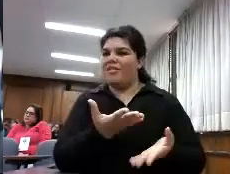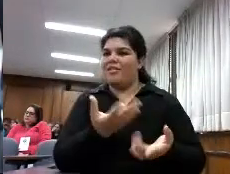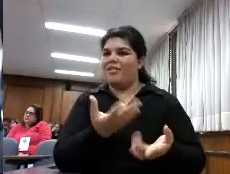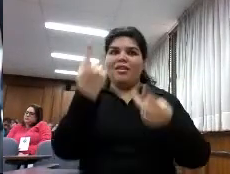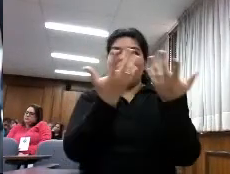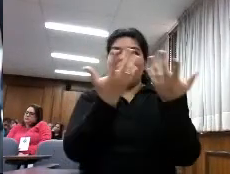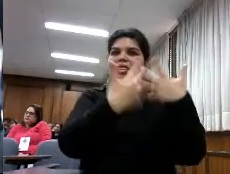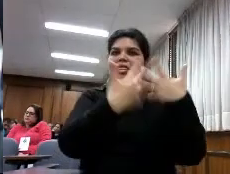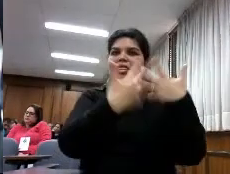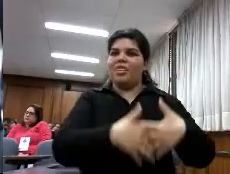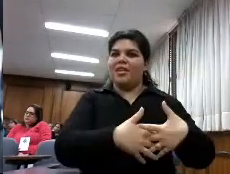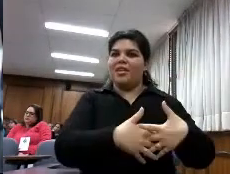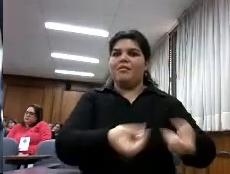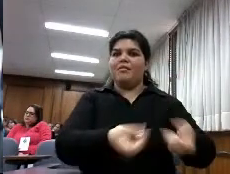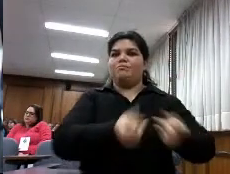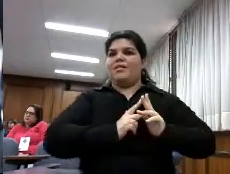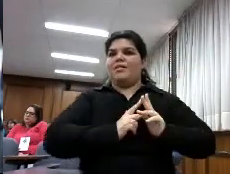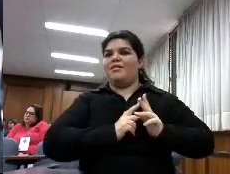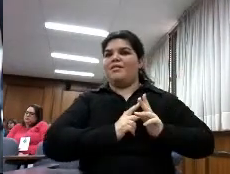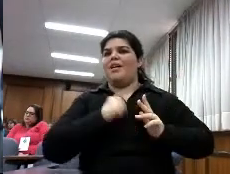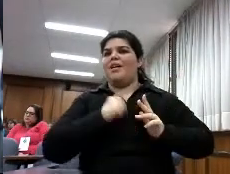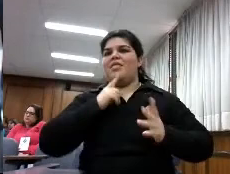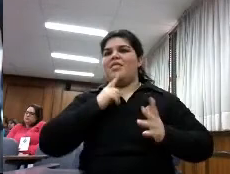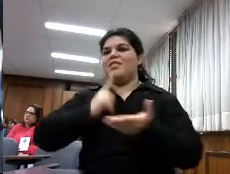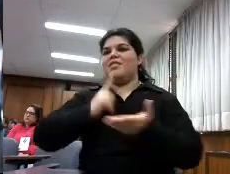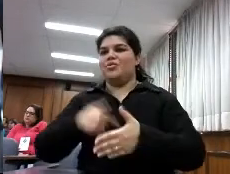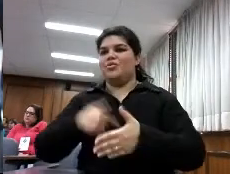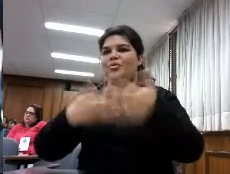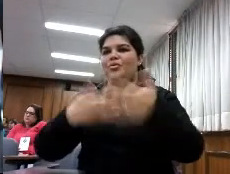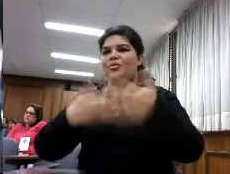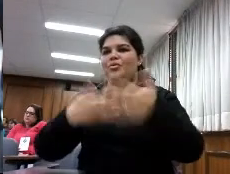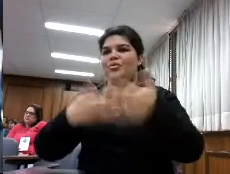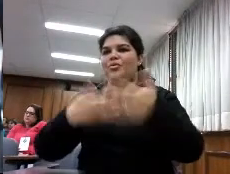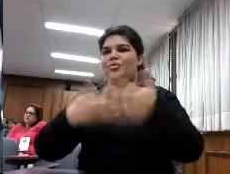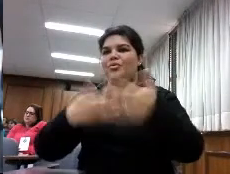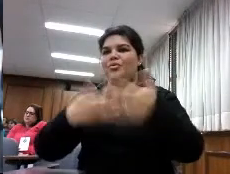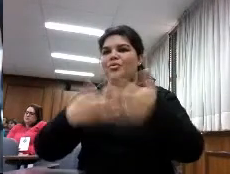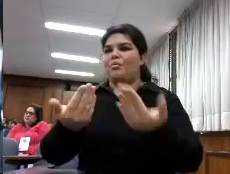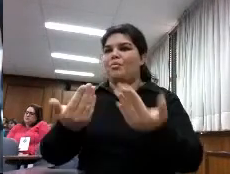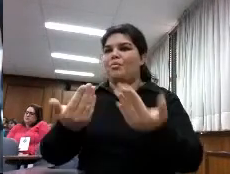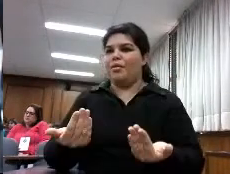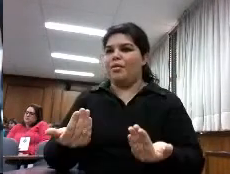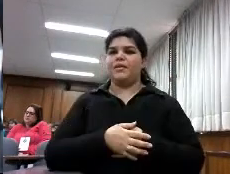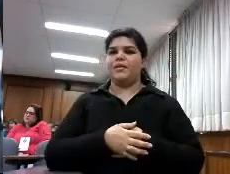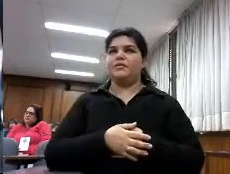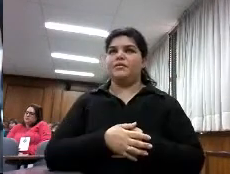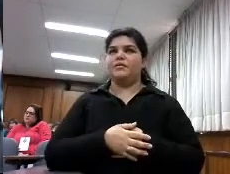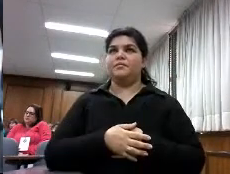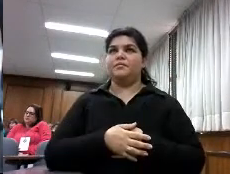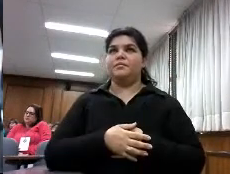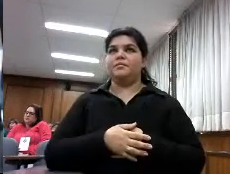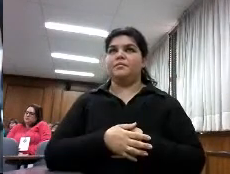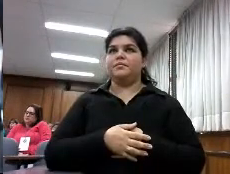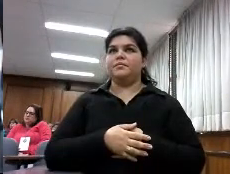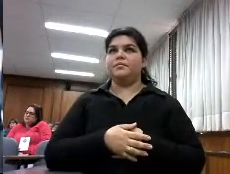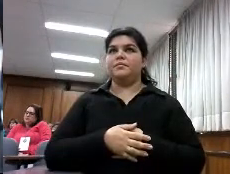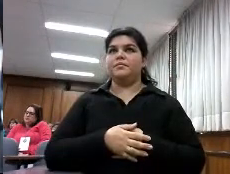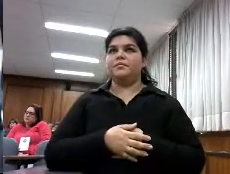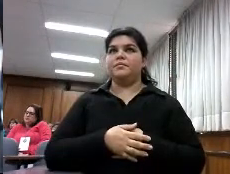es el oro del siglo XXI pues esos son los datos aproximadamente bueno no sé con qué iba con eso